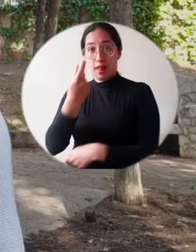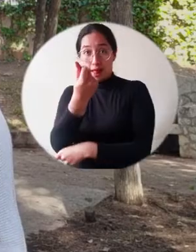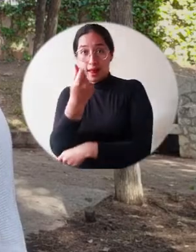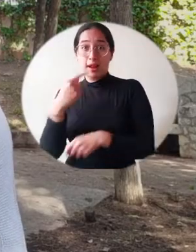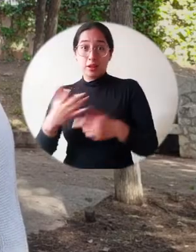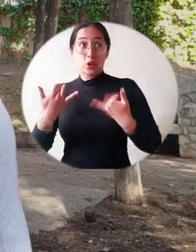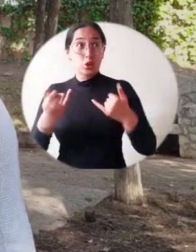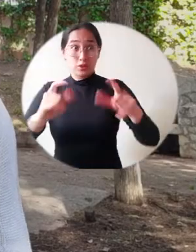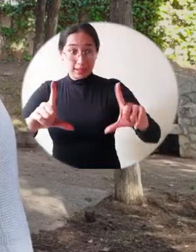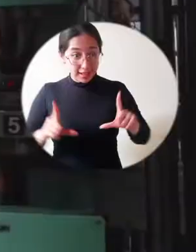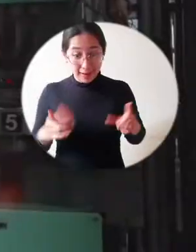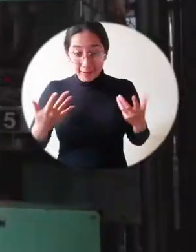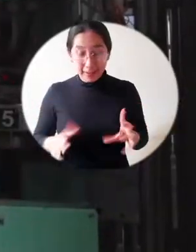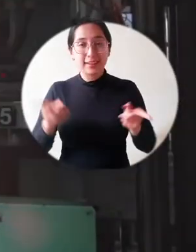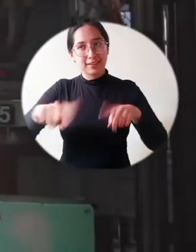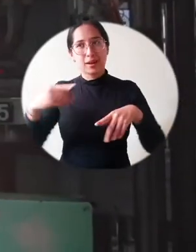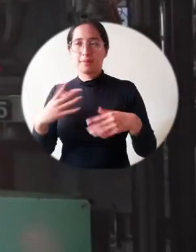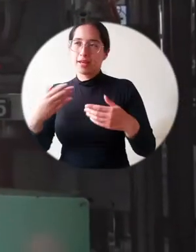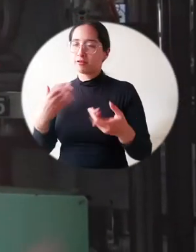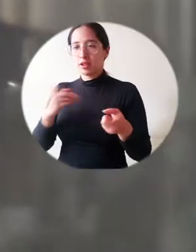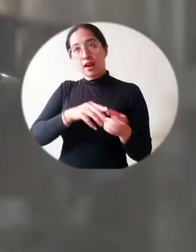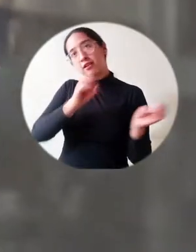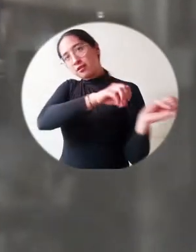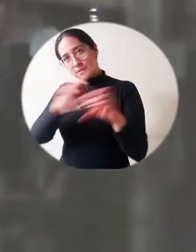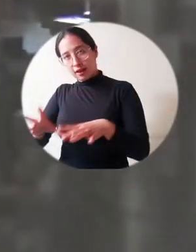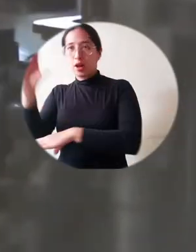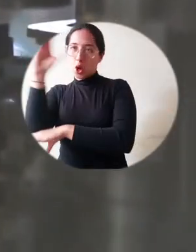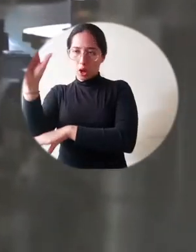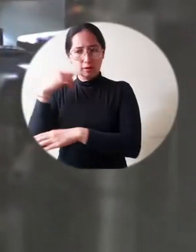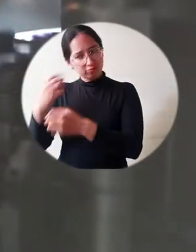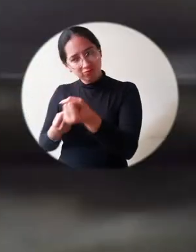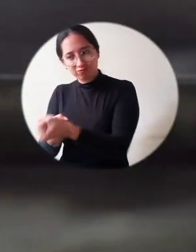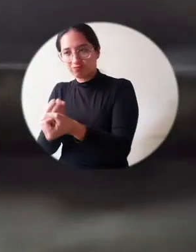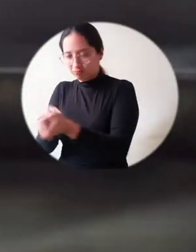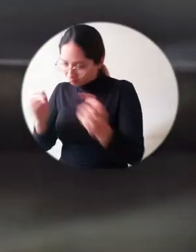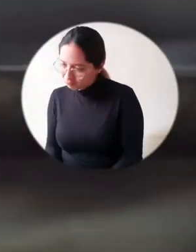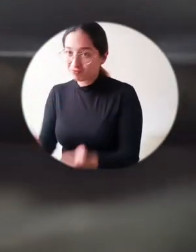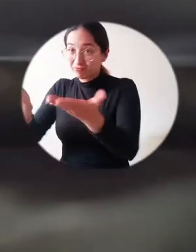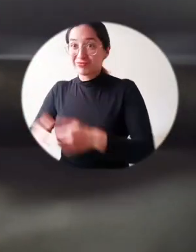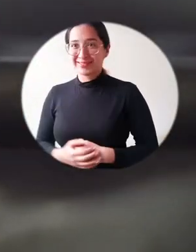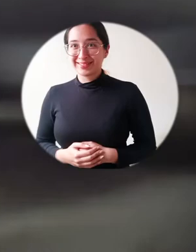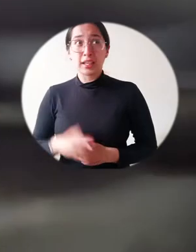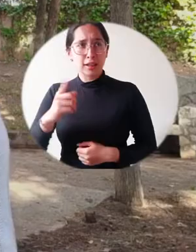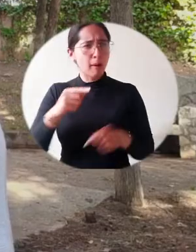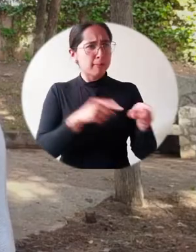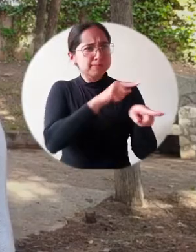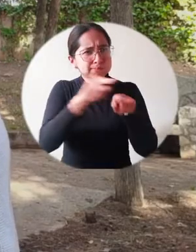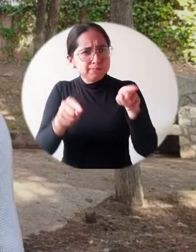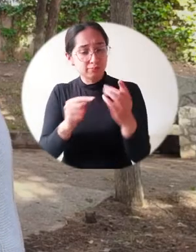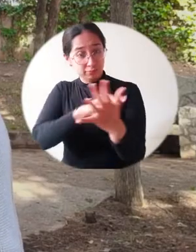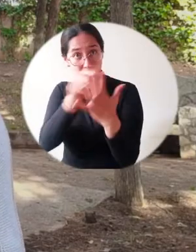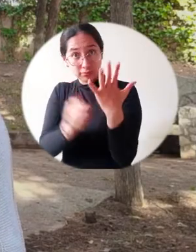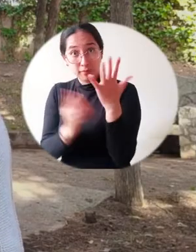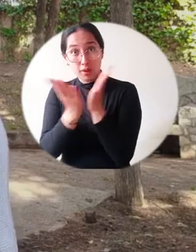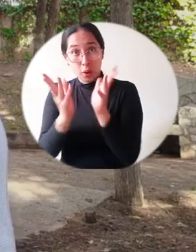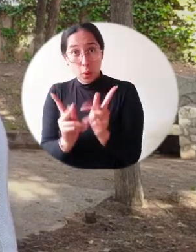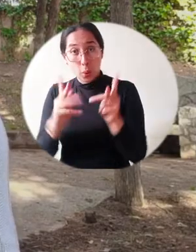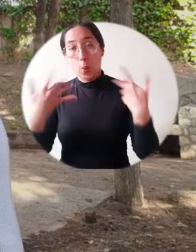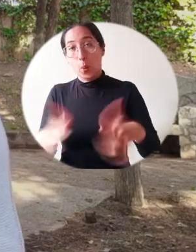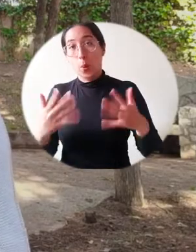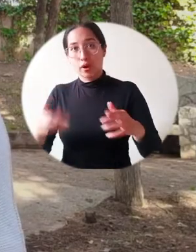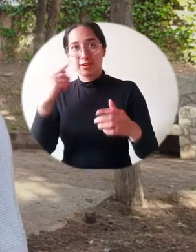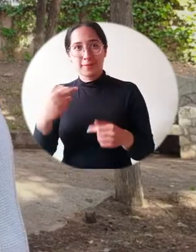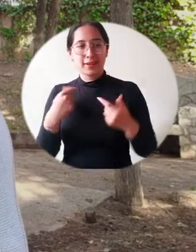importante que cubrió parcialmente mi estancia aquí. Quiero ganar mucha más experiencia y así volver a Colombia en un par de años y